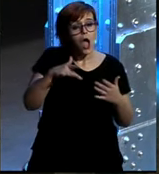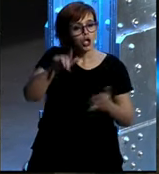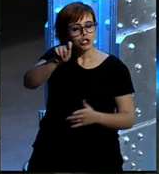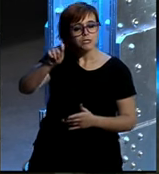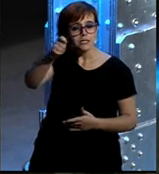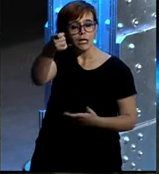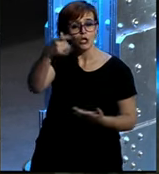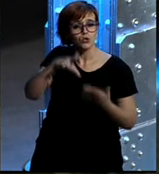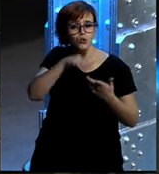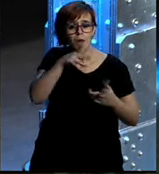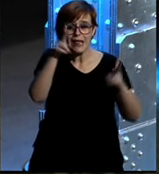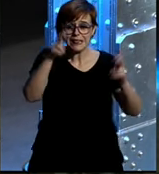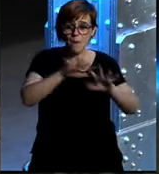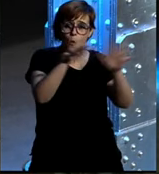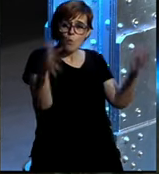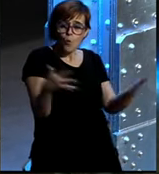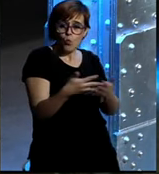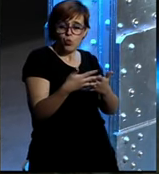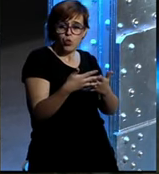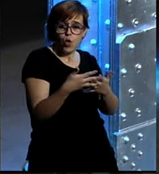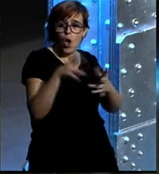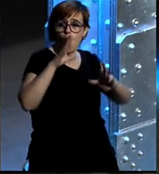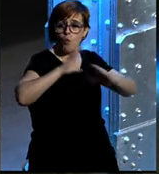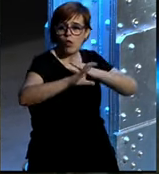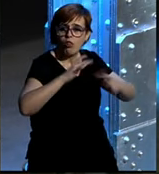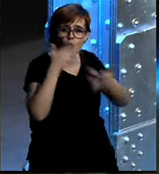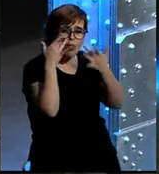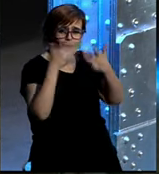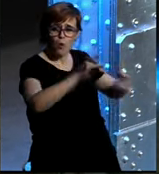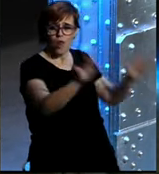democratizado mucho más todo lo que tiene que ver con la comunicación